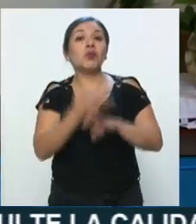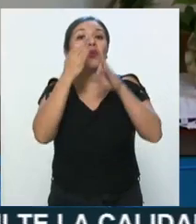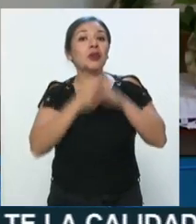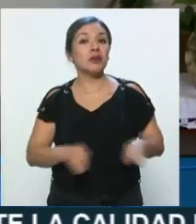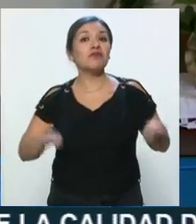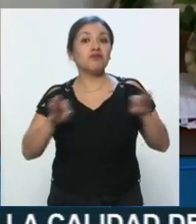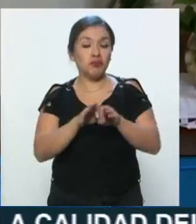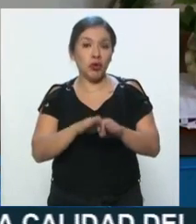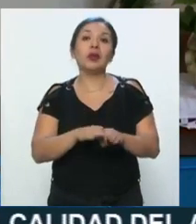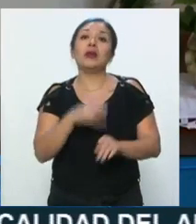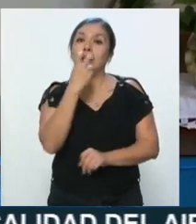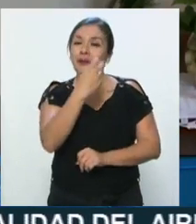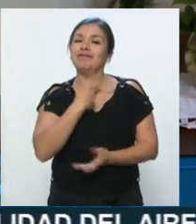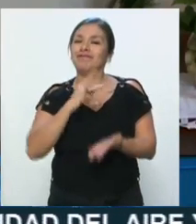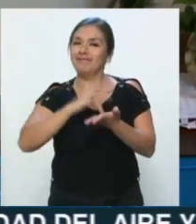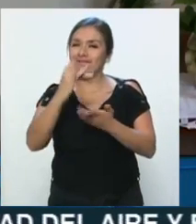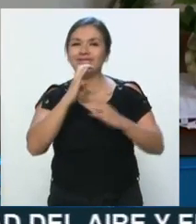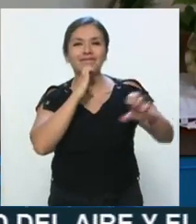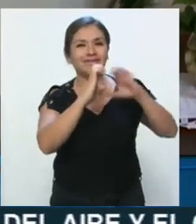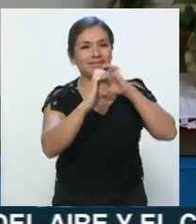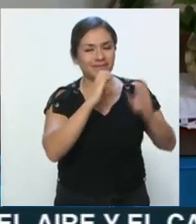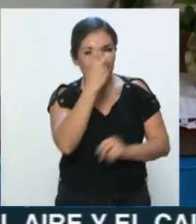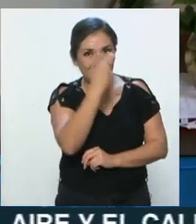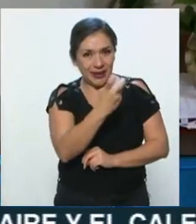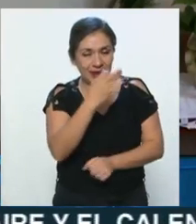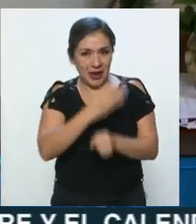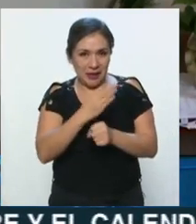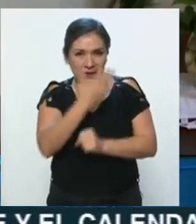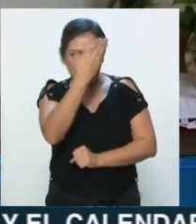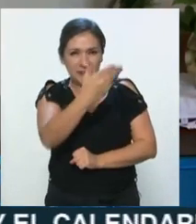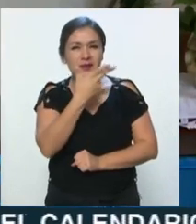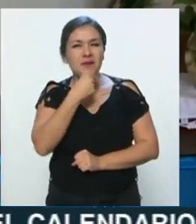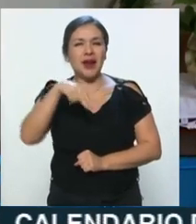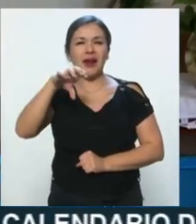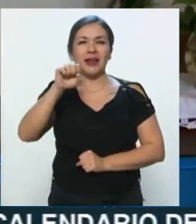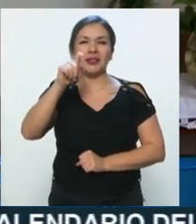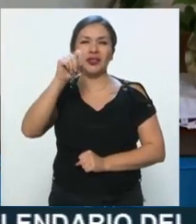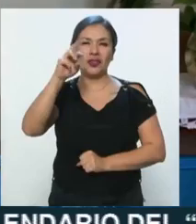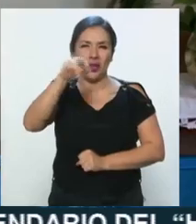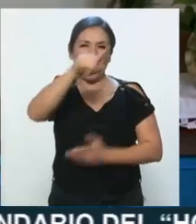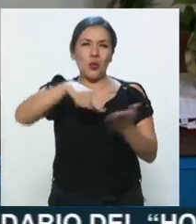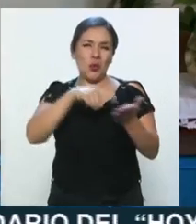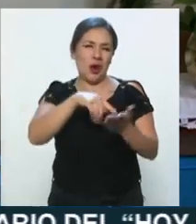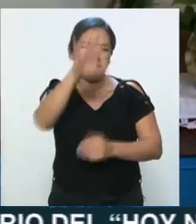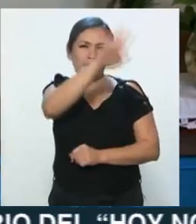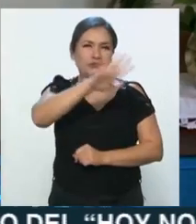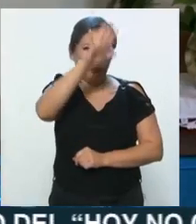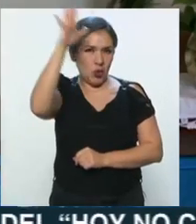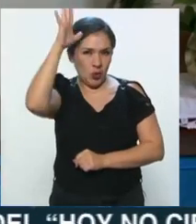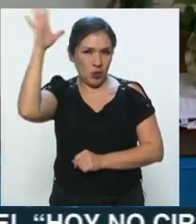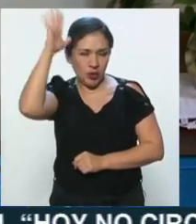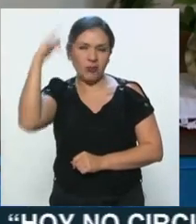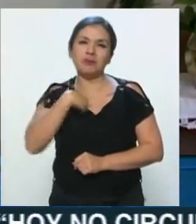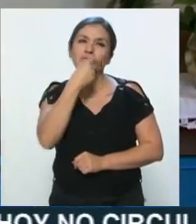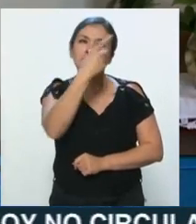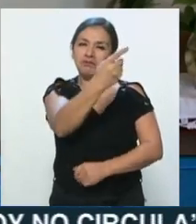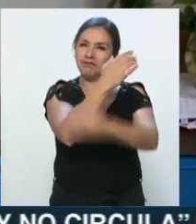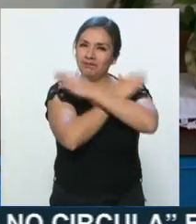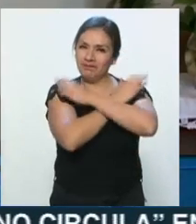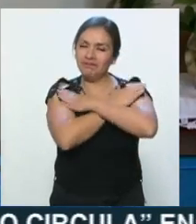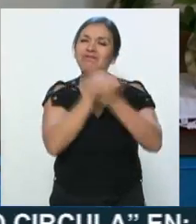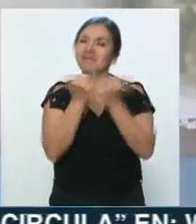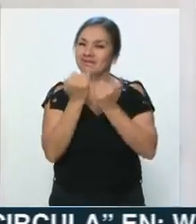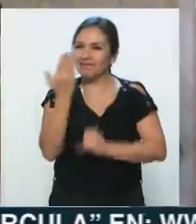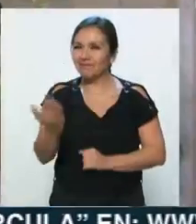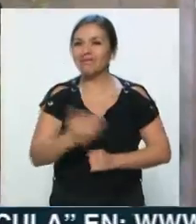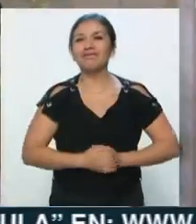puntual el llamado. Le agradezco mucho esta comunicación al alcalde Néstor Núñez allá en la Cuauhtémoc. Le mando un abrazo. Igualmente. Buenas noches.